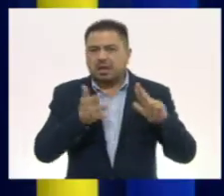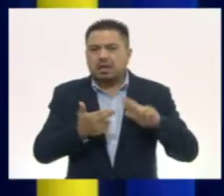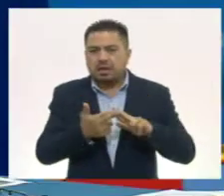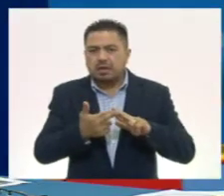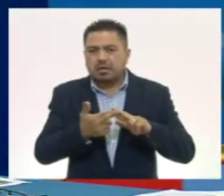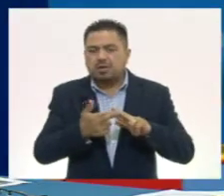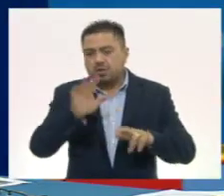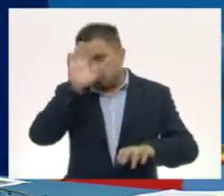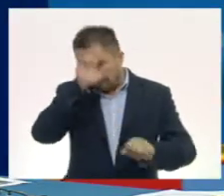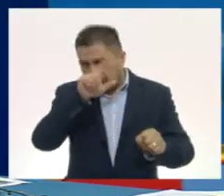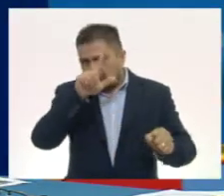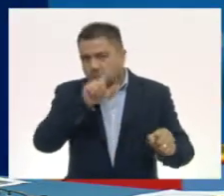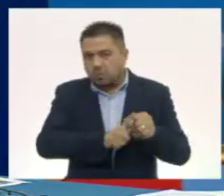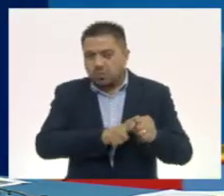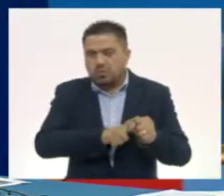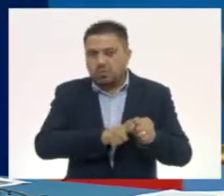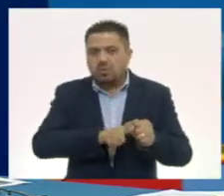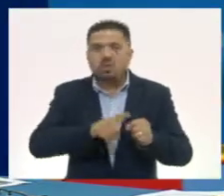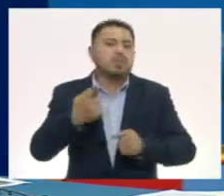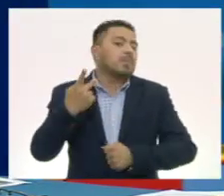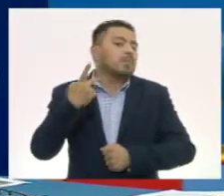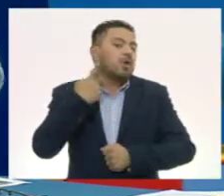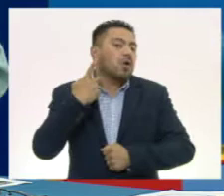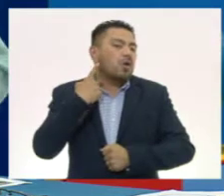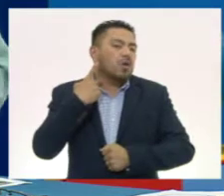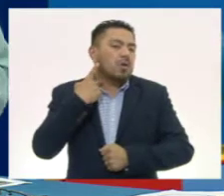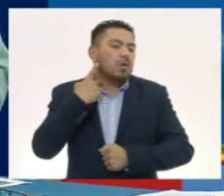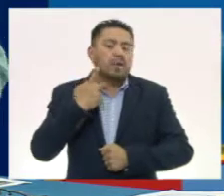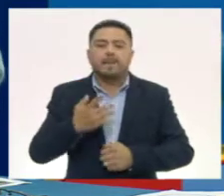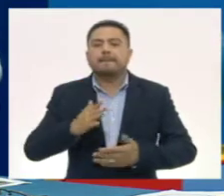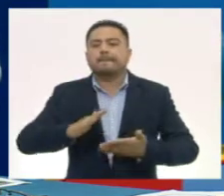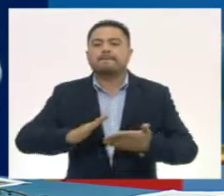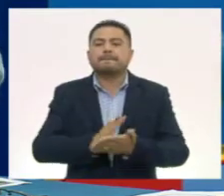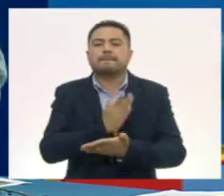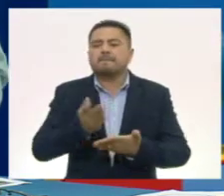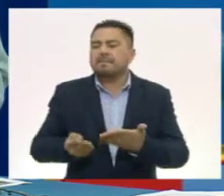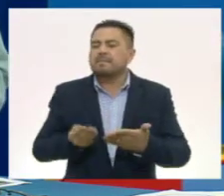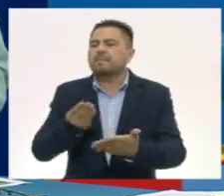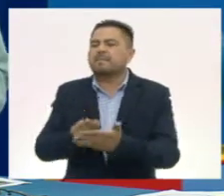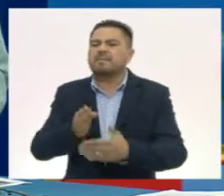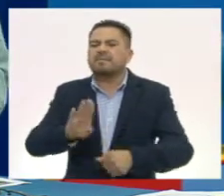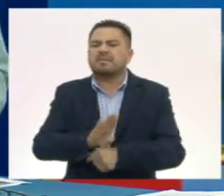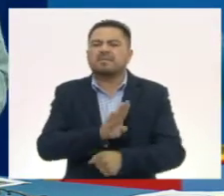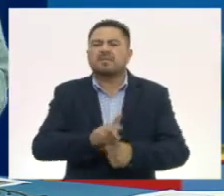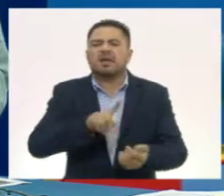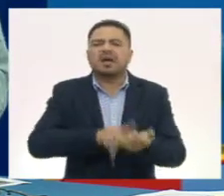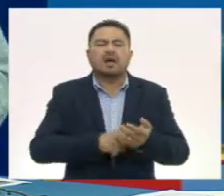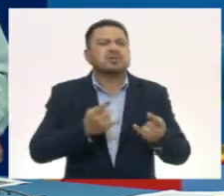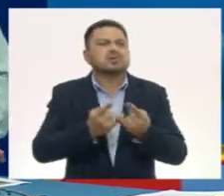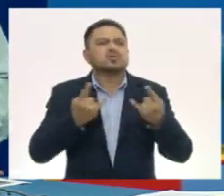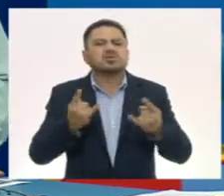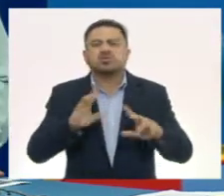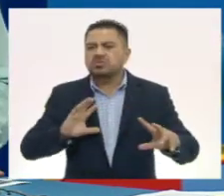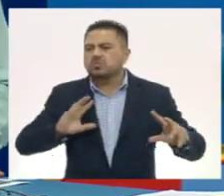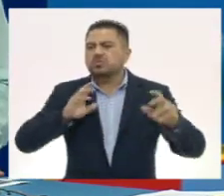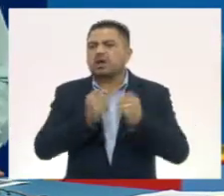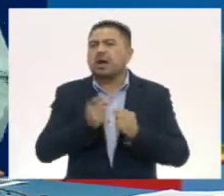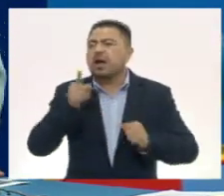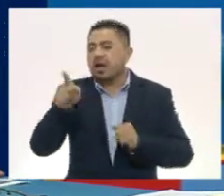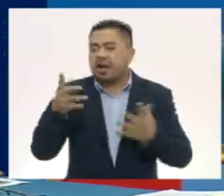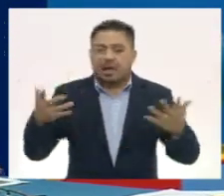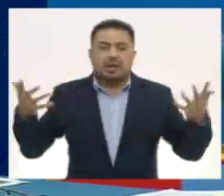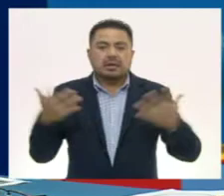culturales, políticas y dejaban vestigios a la historia de lo que estaban haciendo.